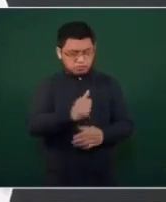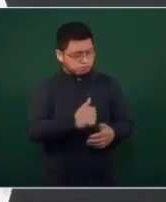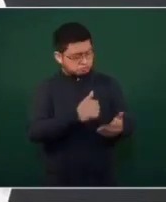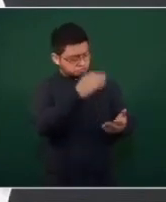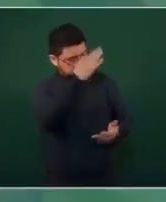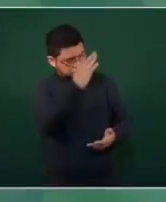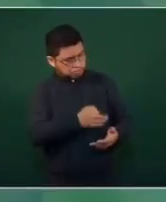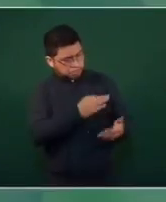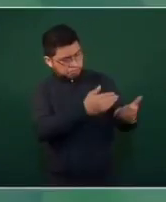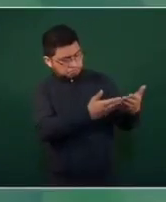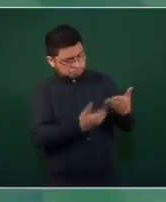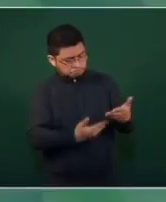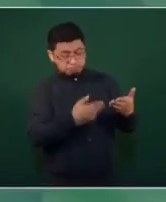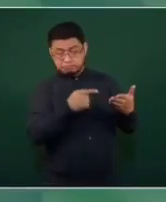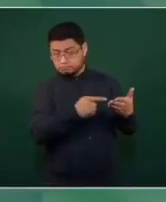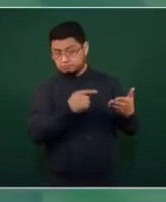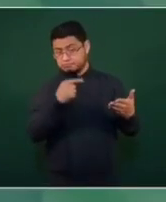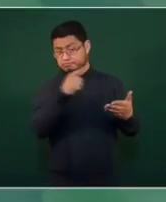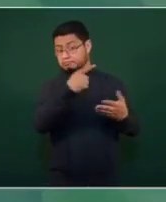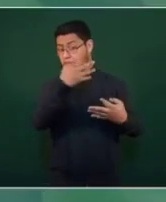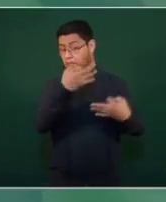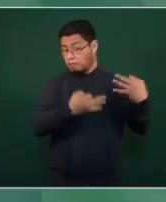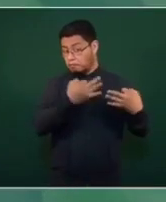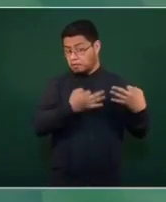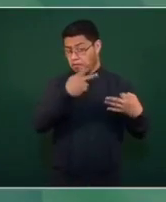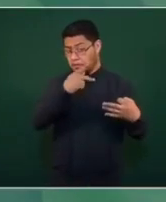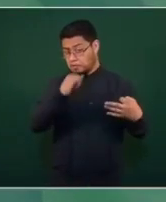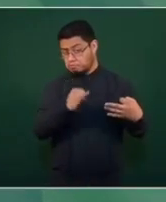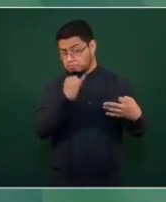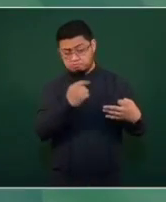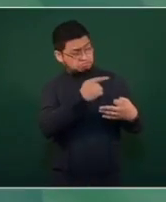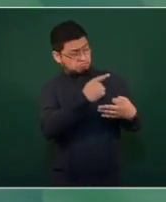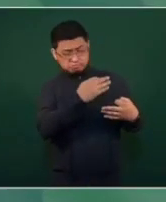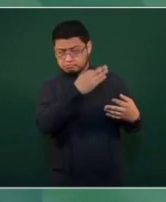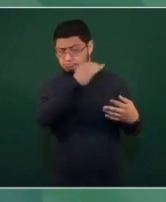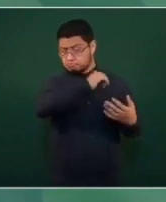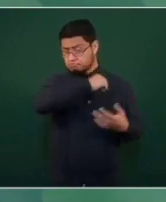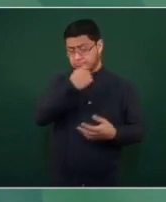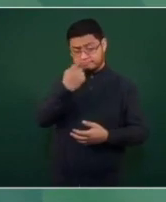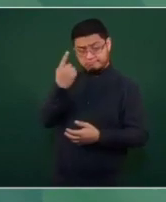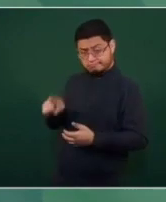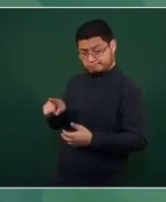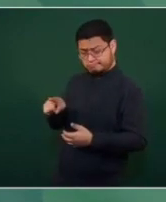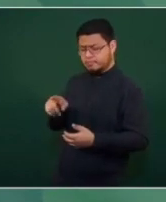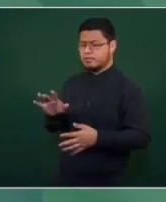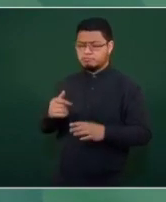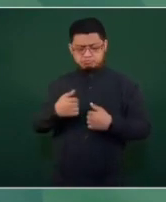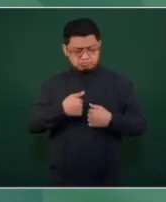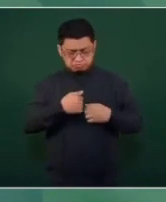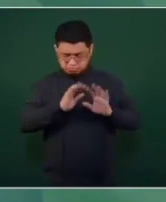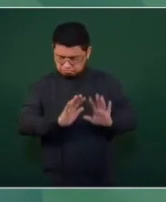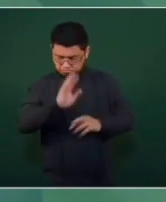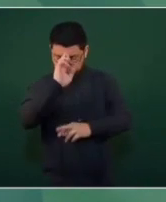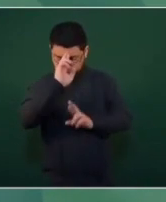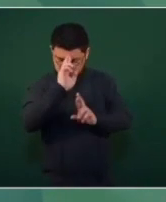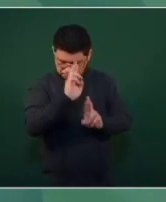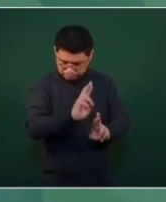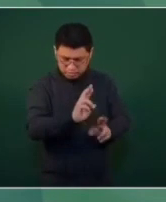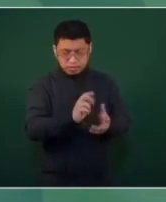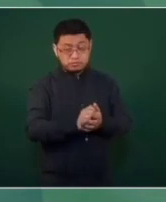mandatos del Poder Judicial, no vamos a incumplir con ninguna responsabilidad legal,